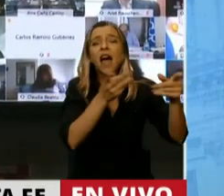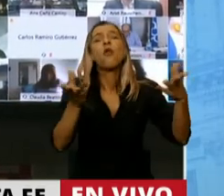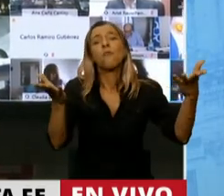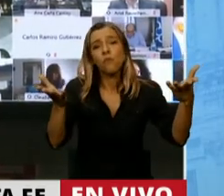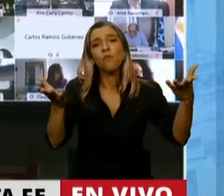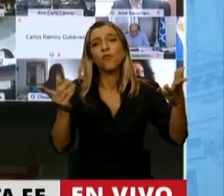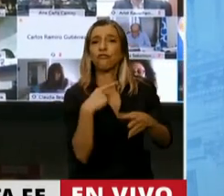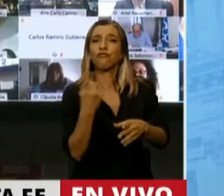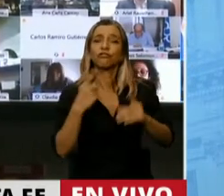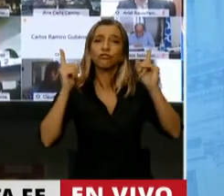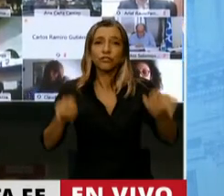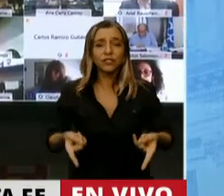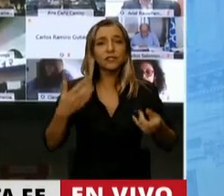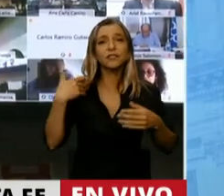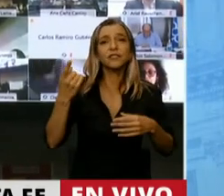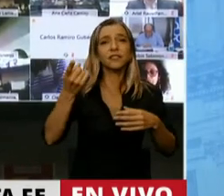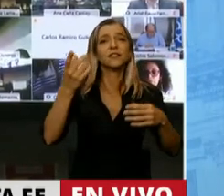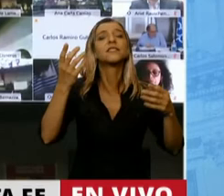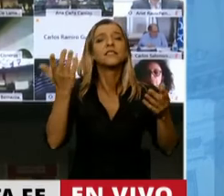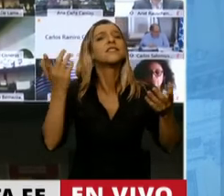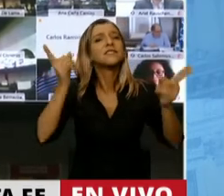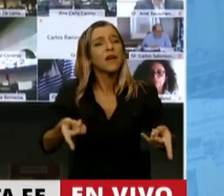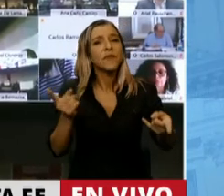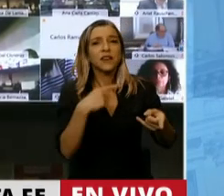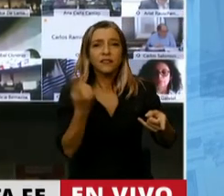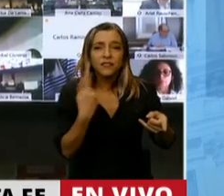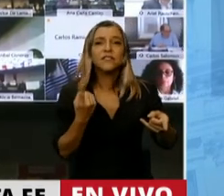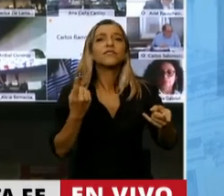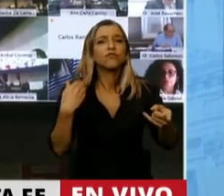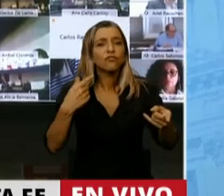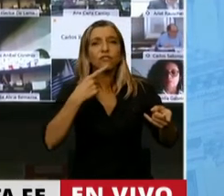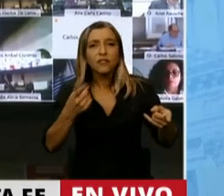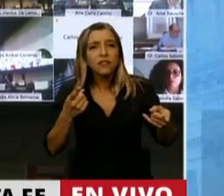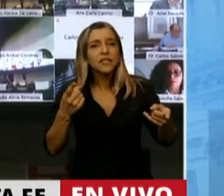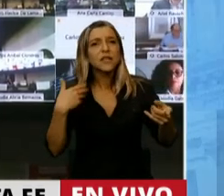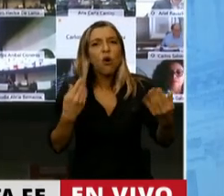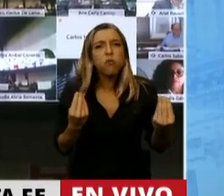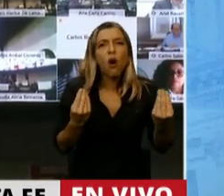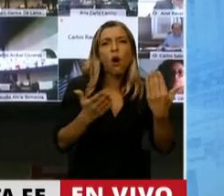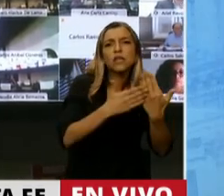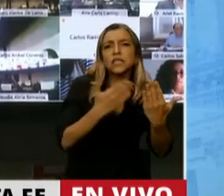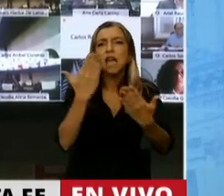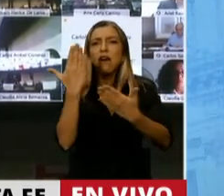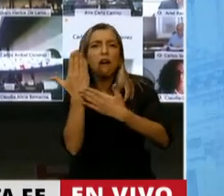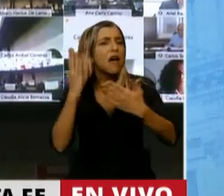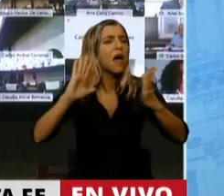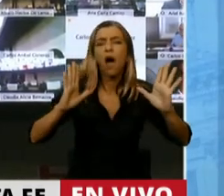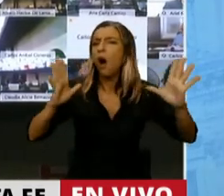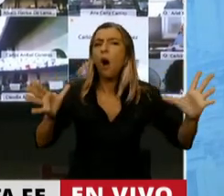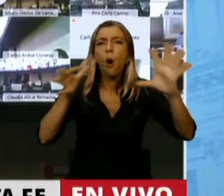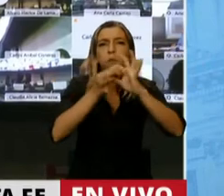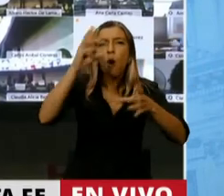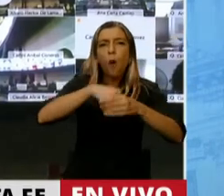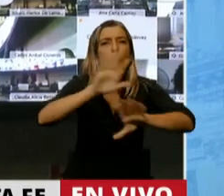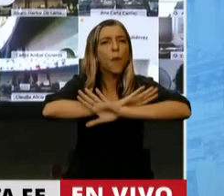ambos, que además aislaba los elementos extremistas por derecha o por izquierda, los ponían en una situación marginal.